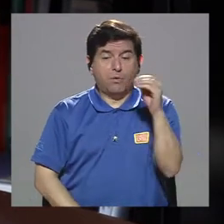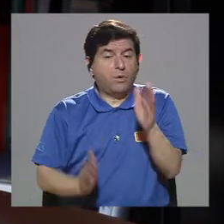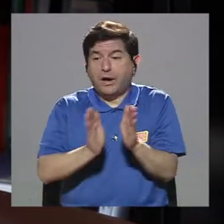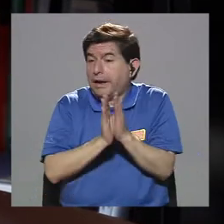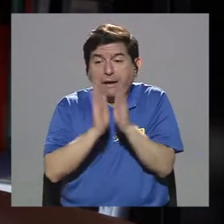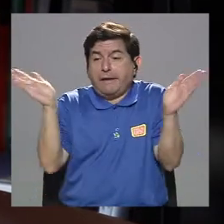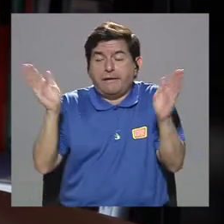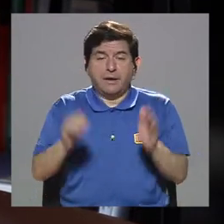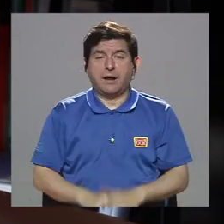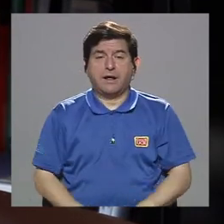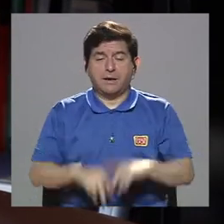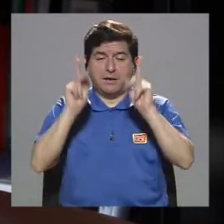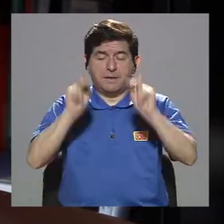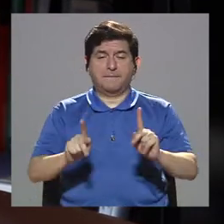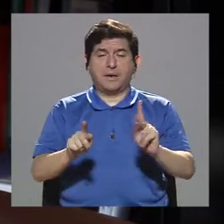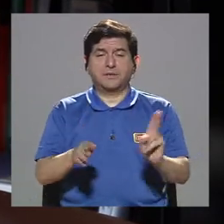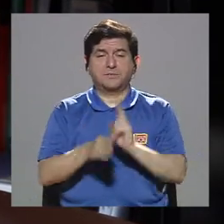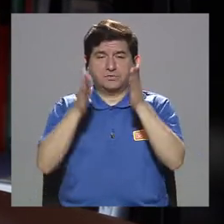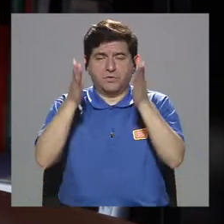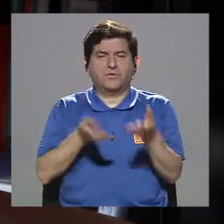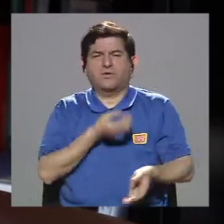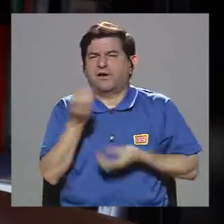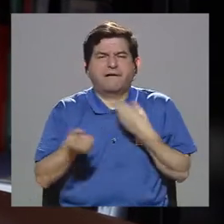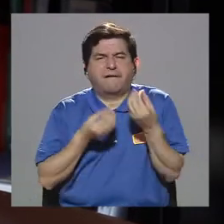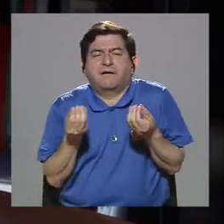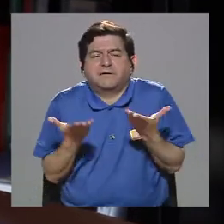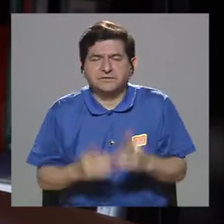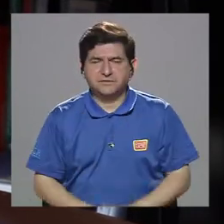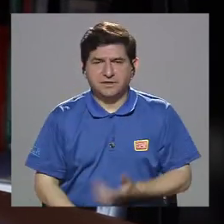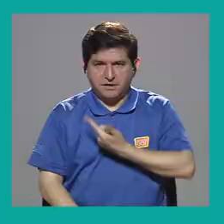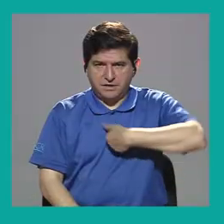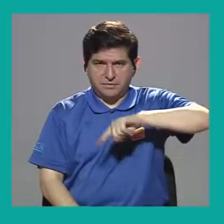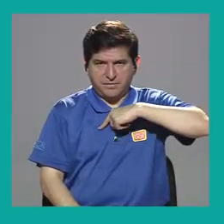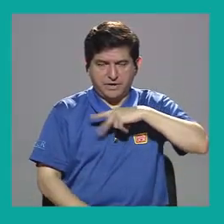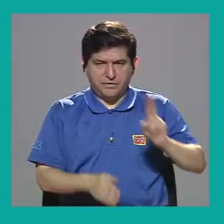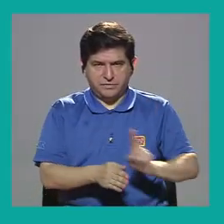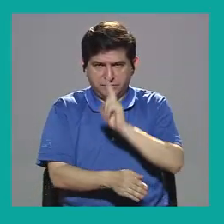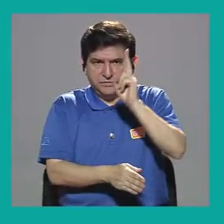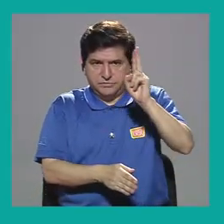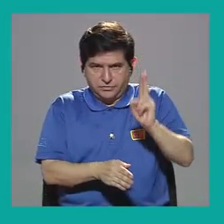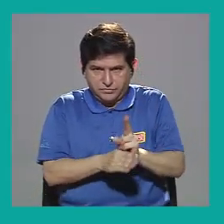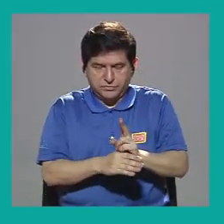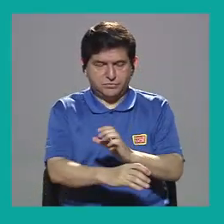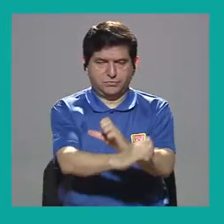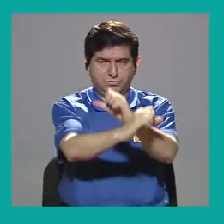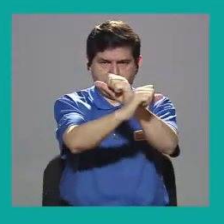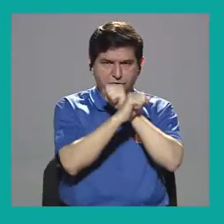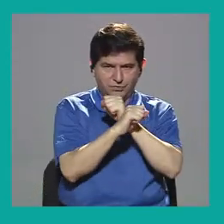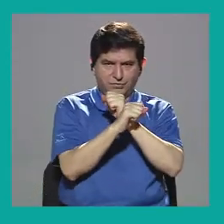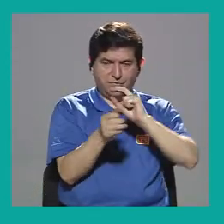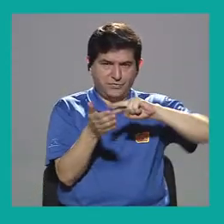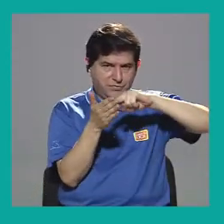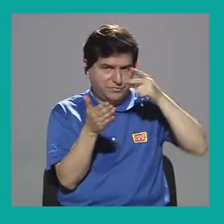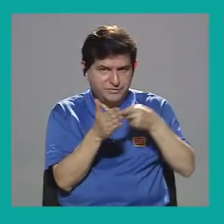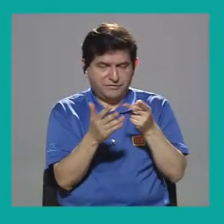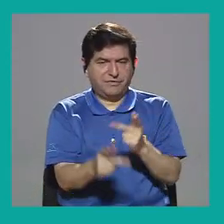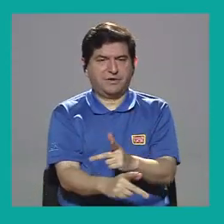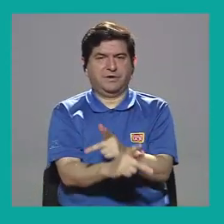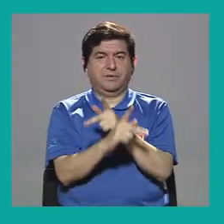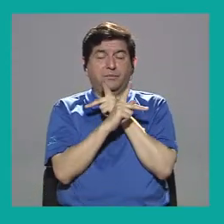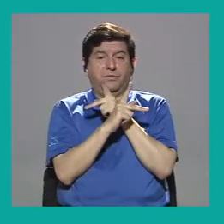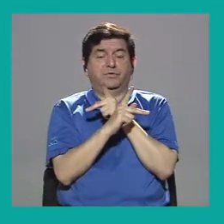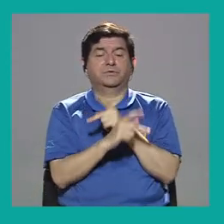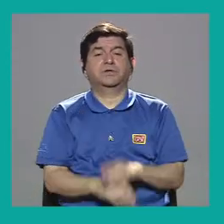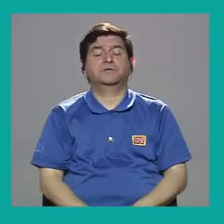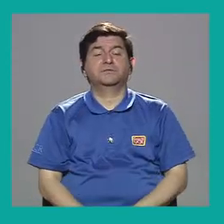en general, como personas usuarias para tener un uso seguro, eso quiere decir para proteger,